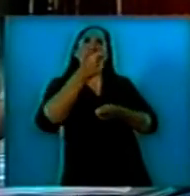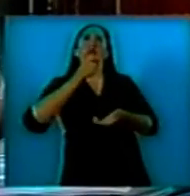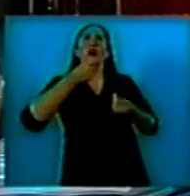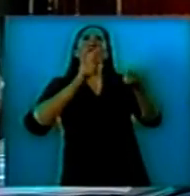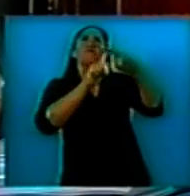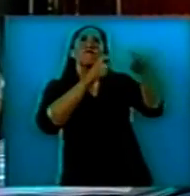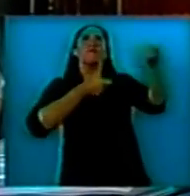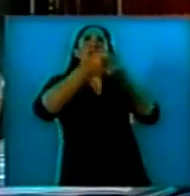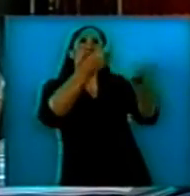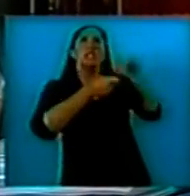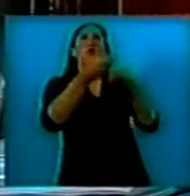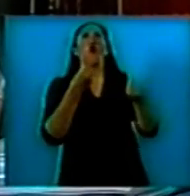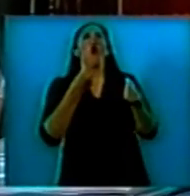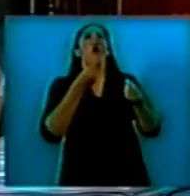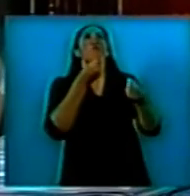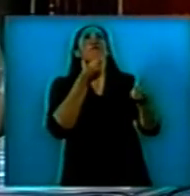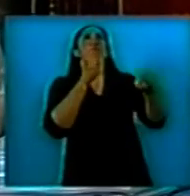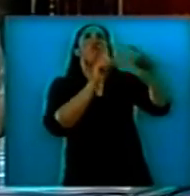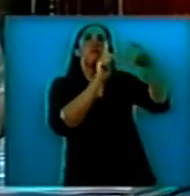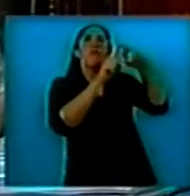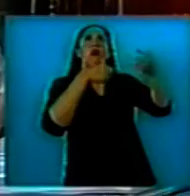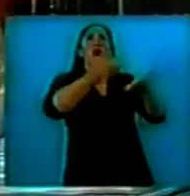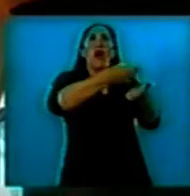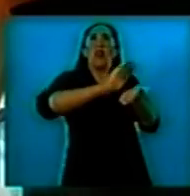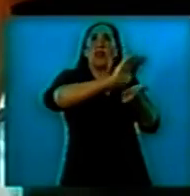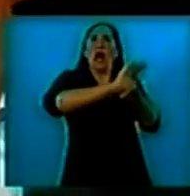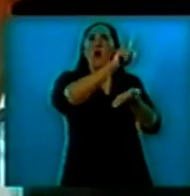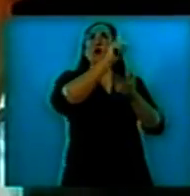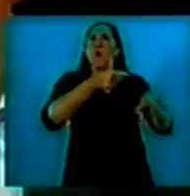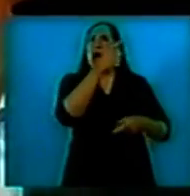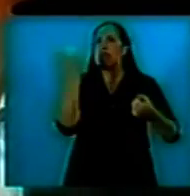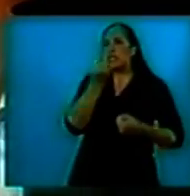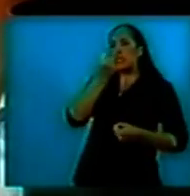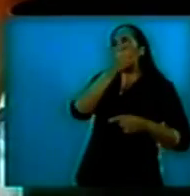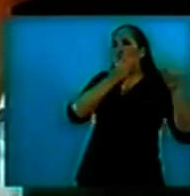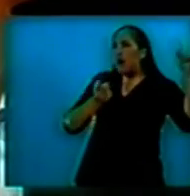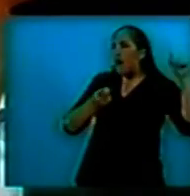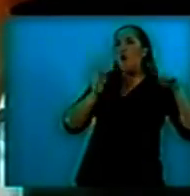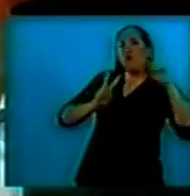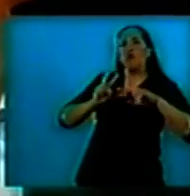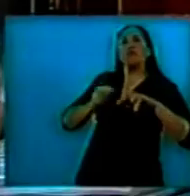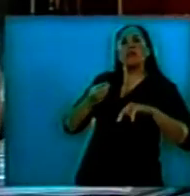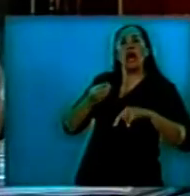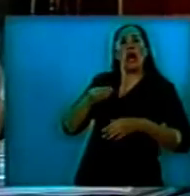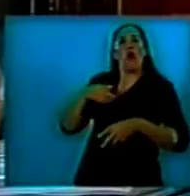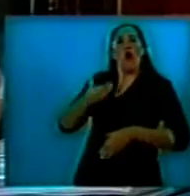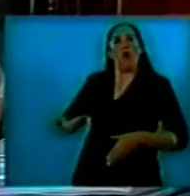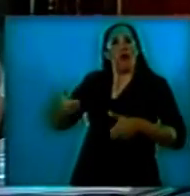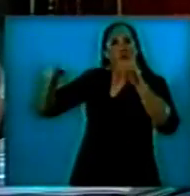trabar el funcionamiento de la economía argentina y lo que es más triste, muchas veces apoyados